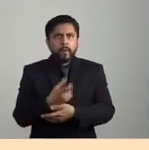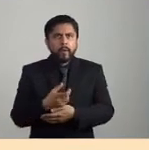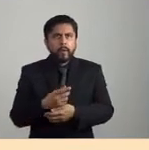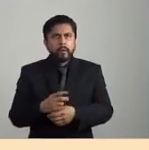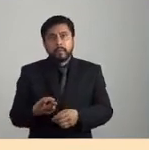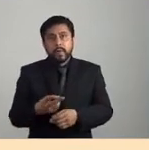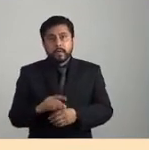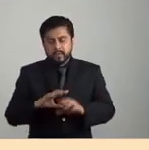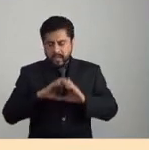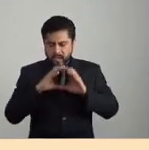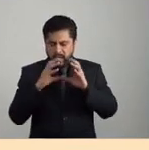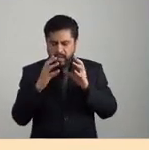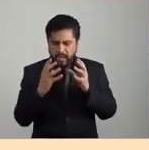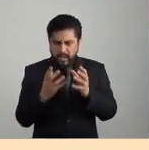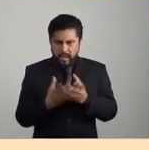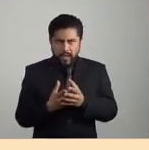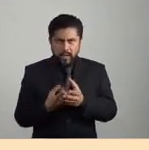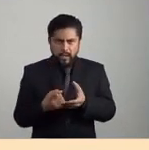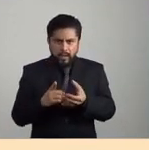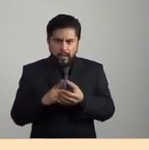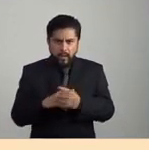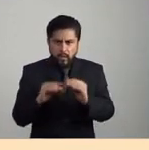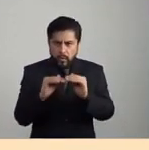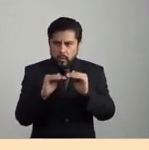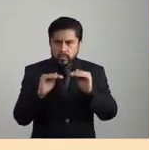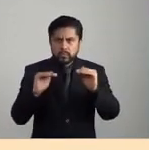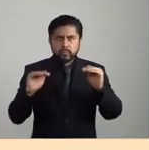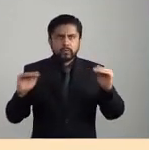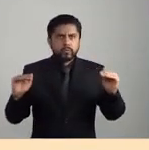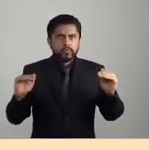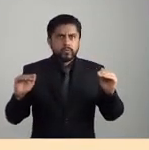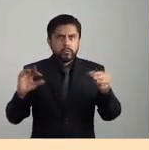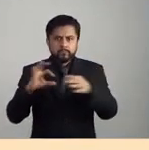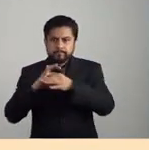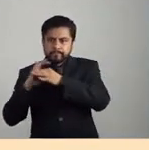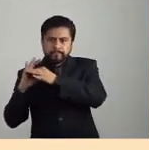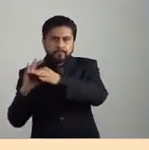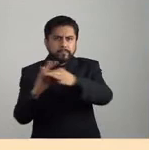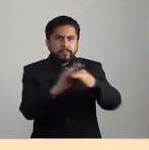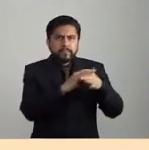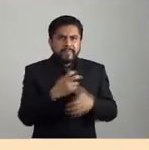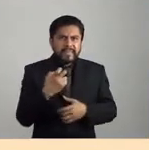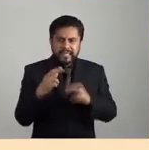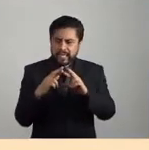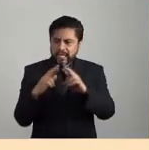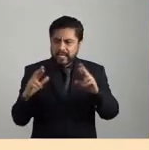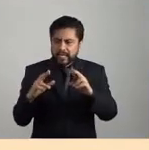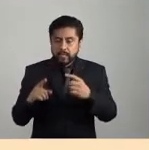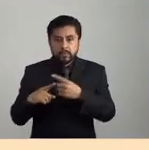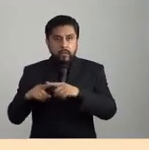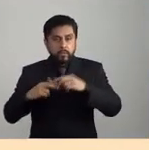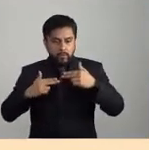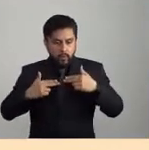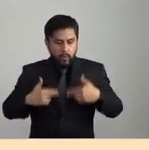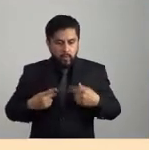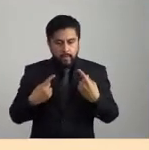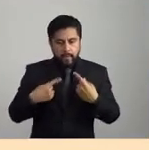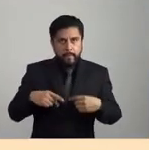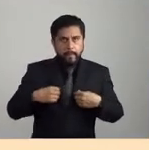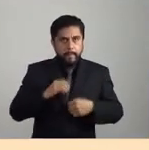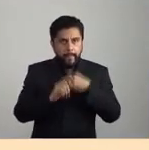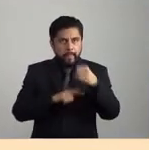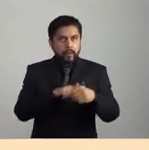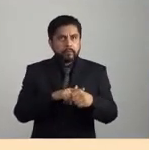simbiótico, como también un principio organizador de las relaciones, no necesariamente son